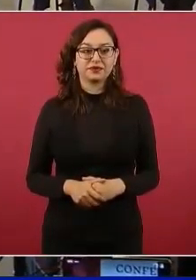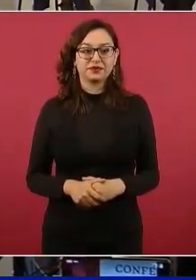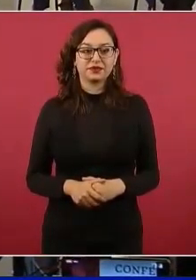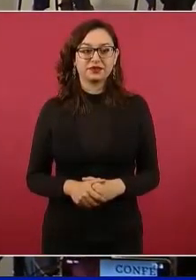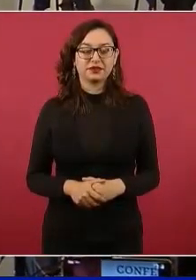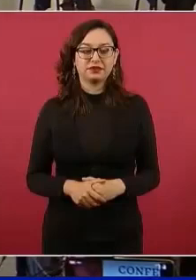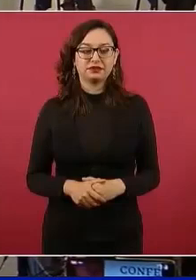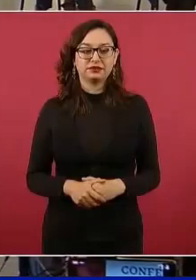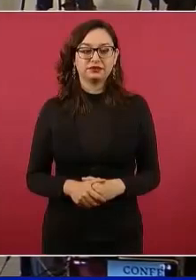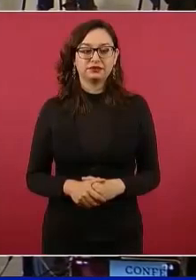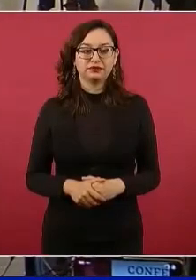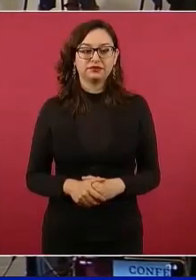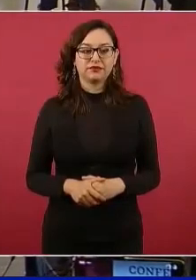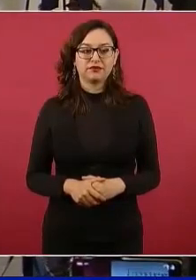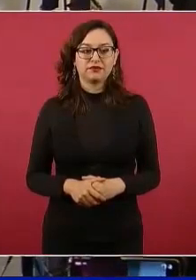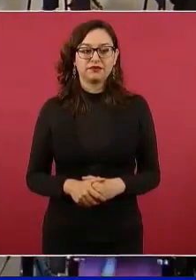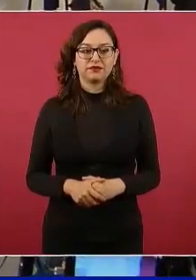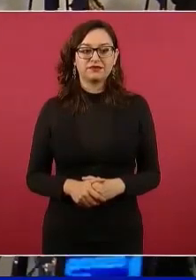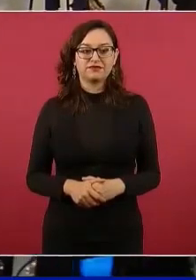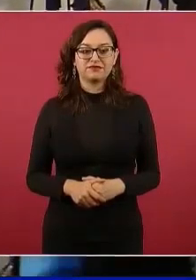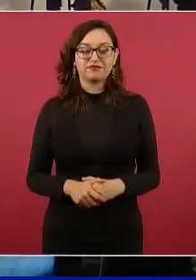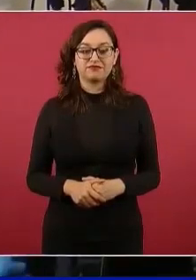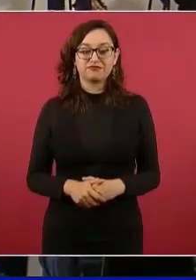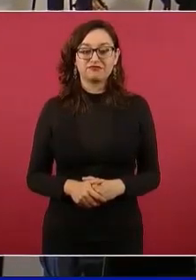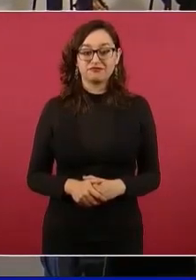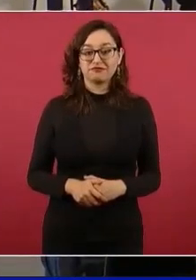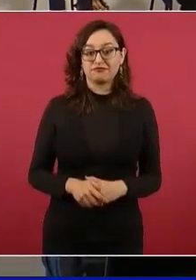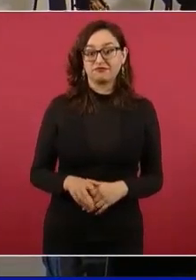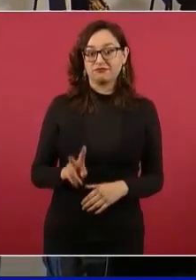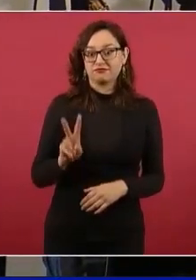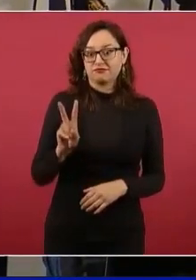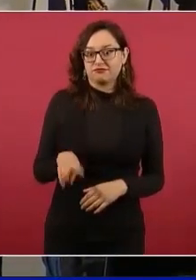¿cómo no iba a haber un bajón?